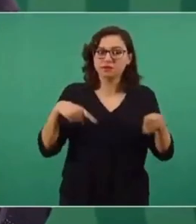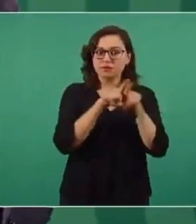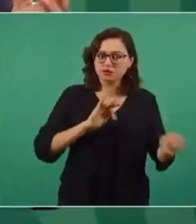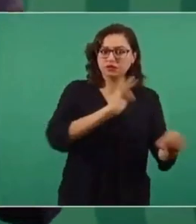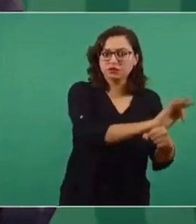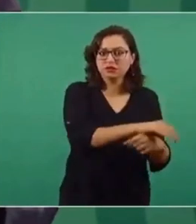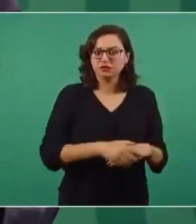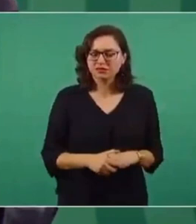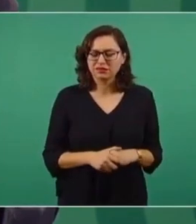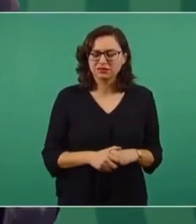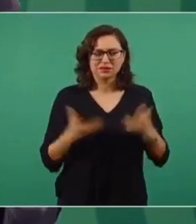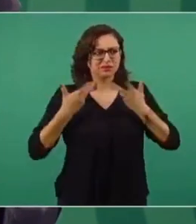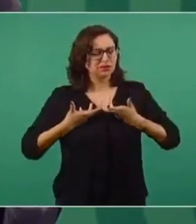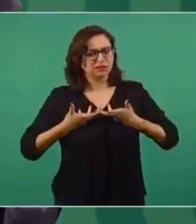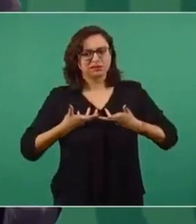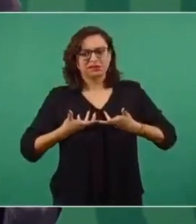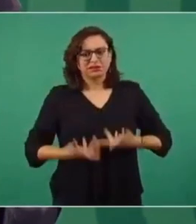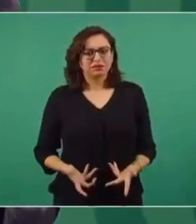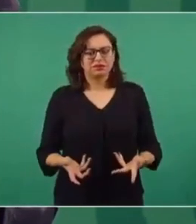lo mismo del Poder Judicial.